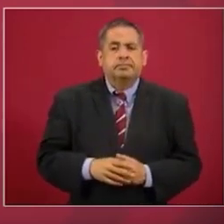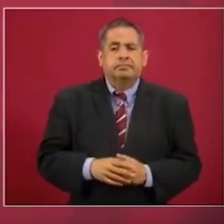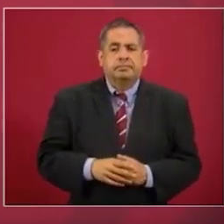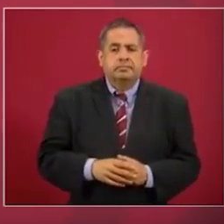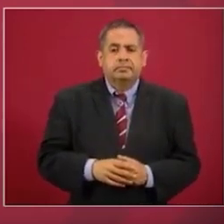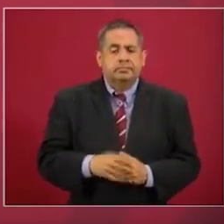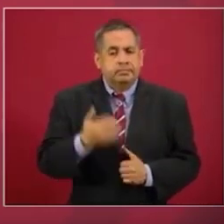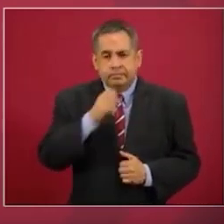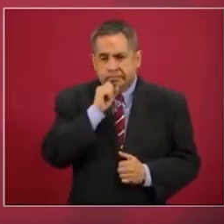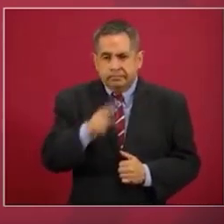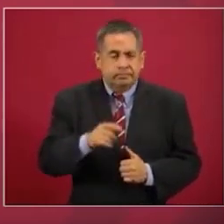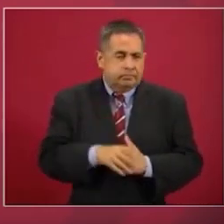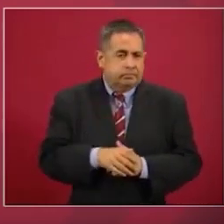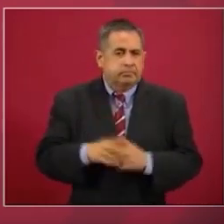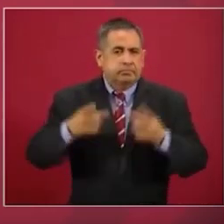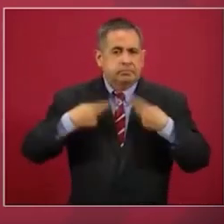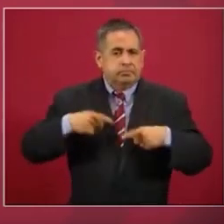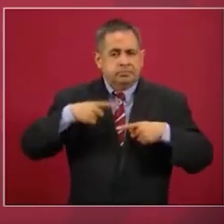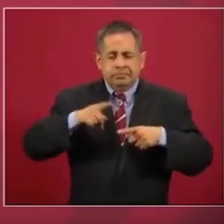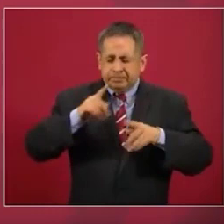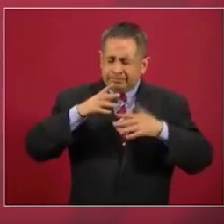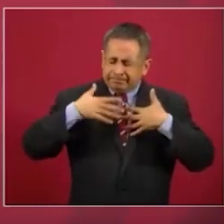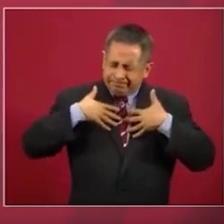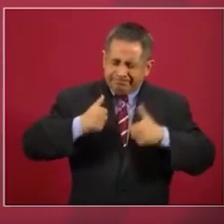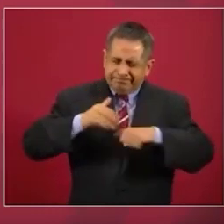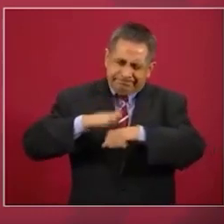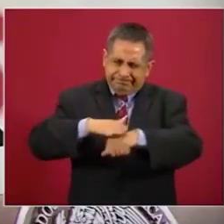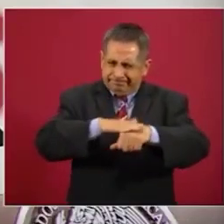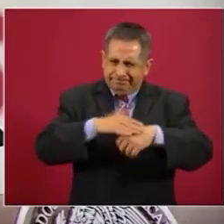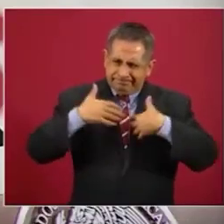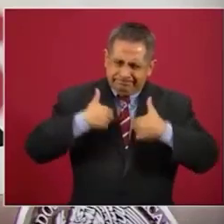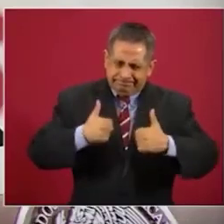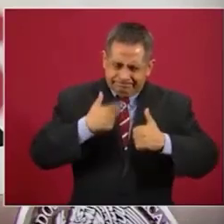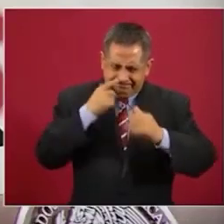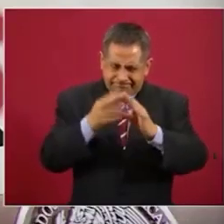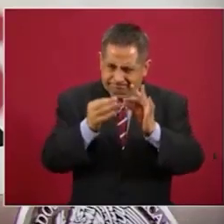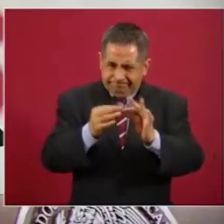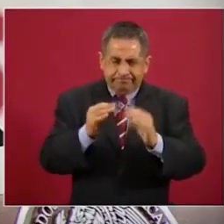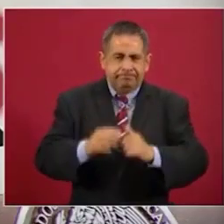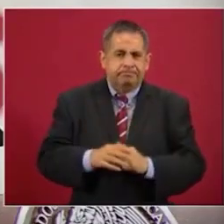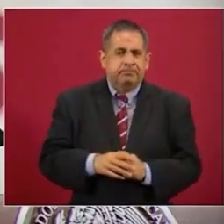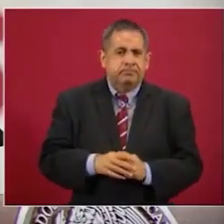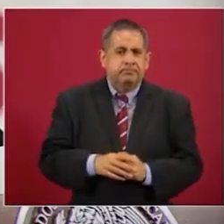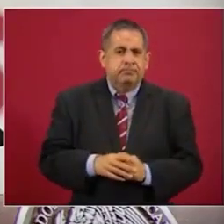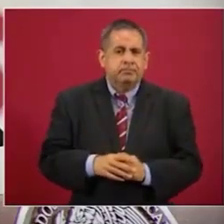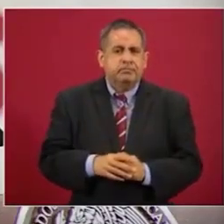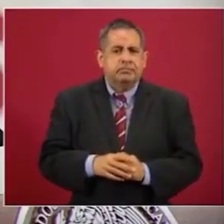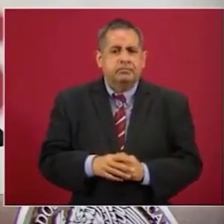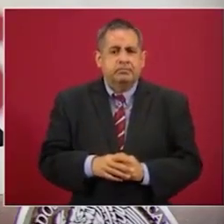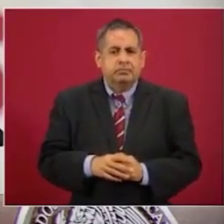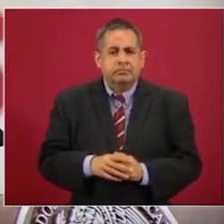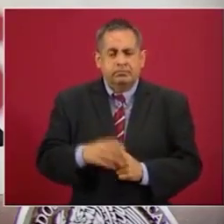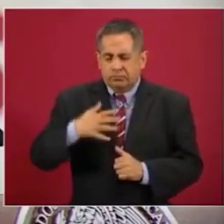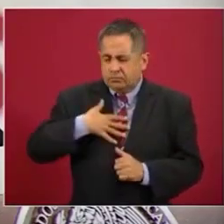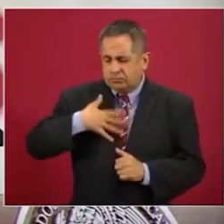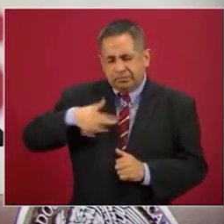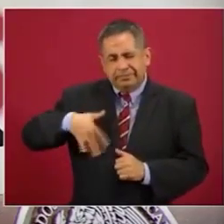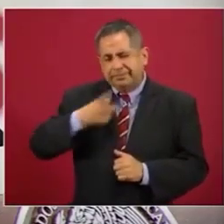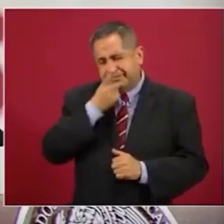Y que la gente me entienda, lo dije mal,